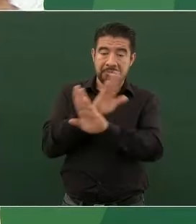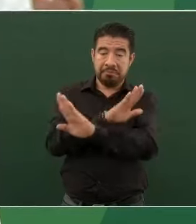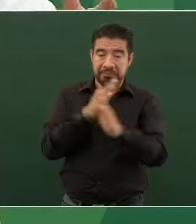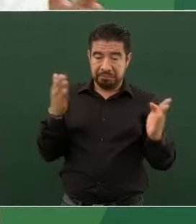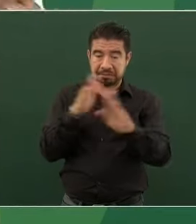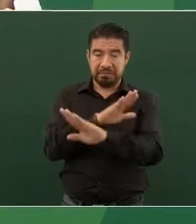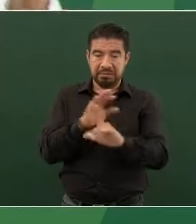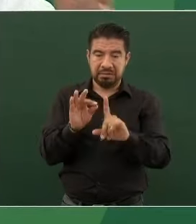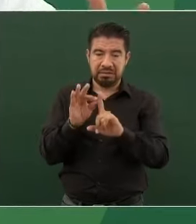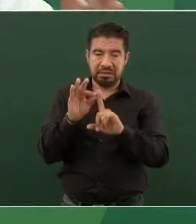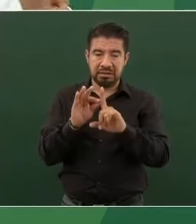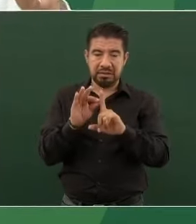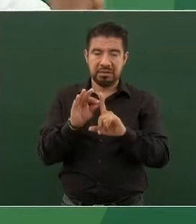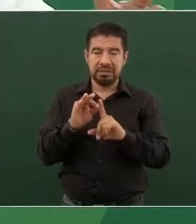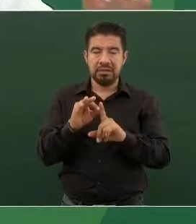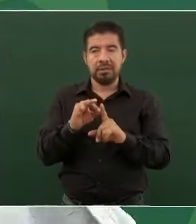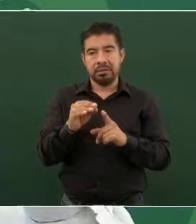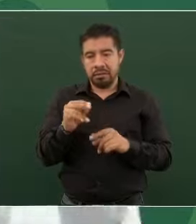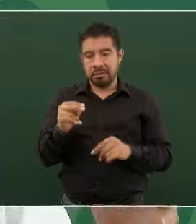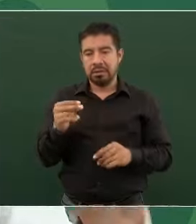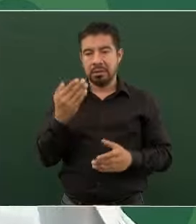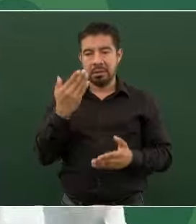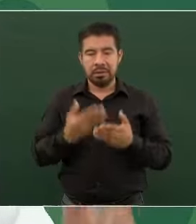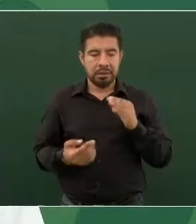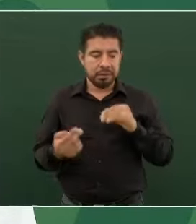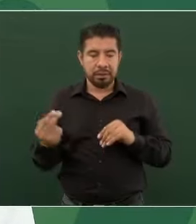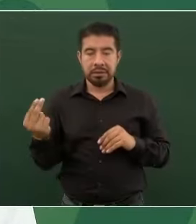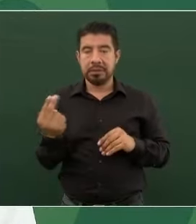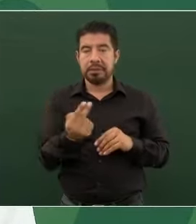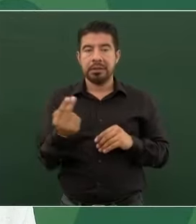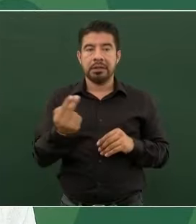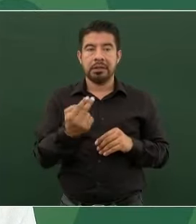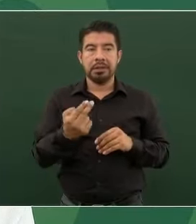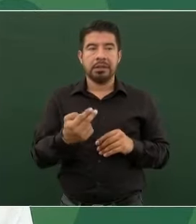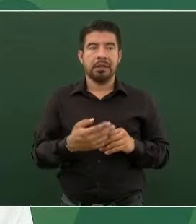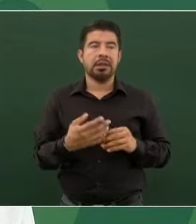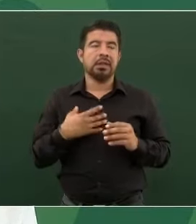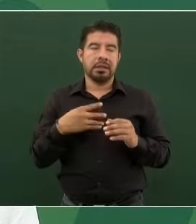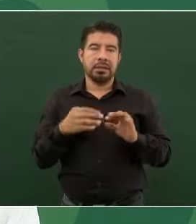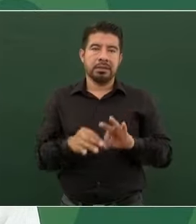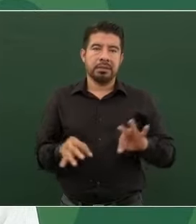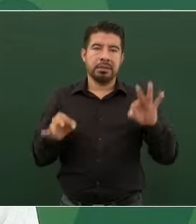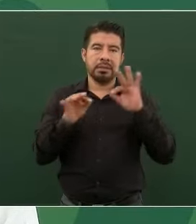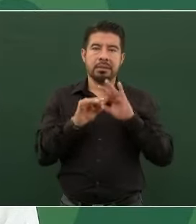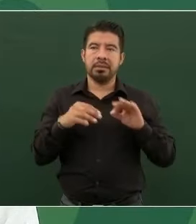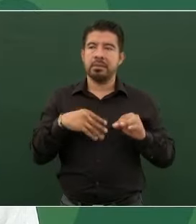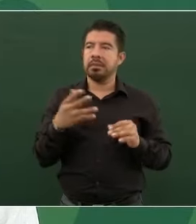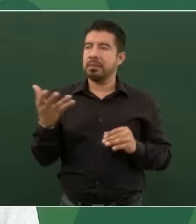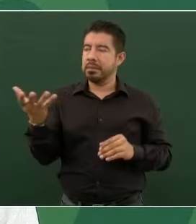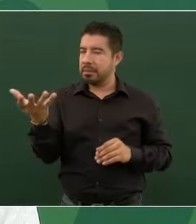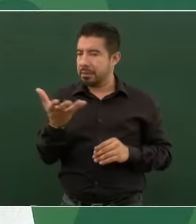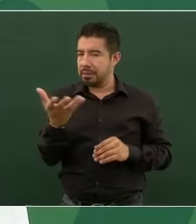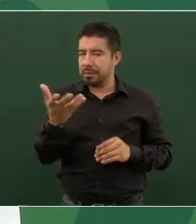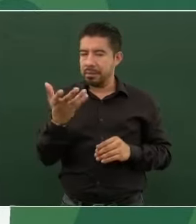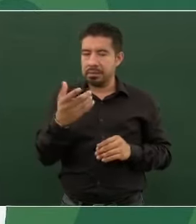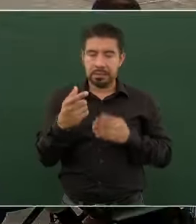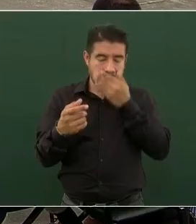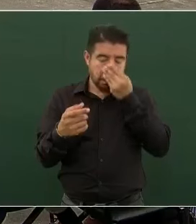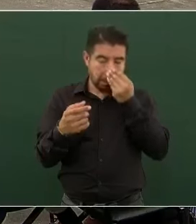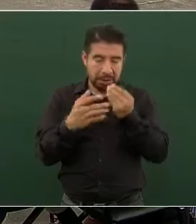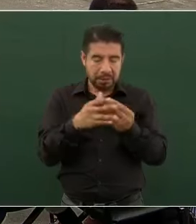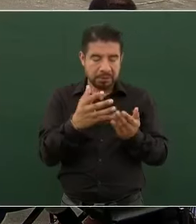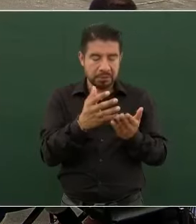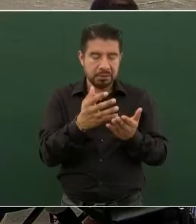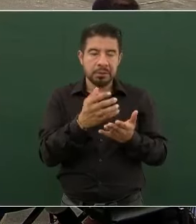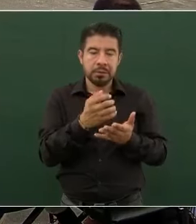que se necesita es tener más recursos y en eso estamos insistiendo mucho